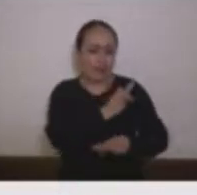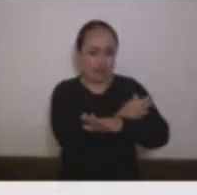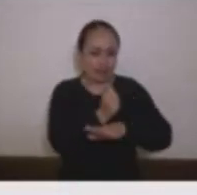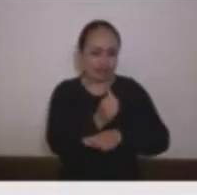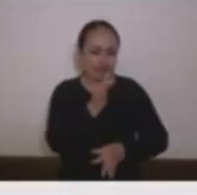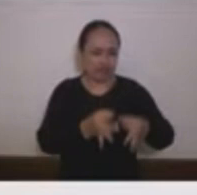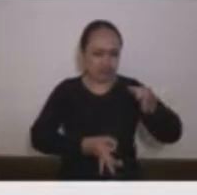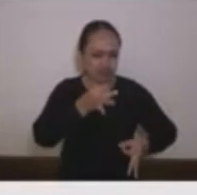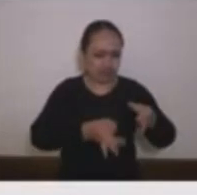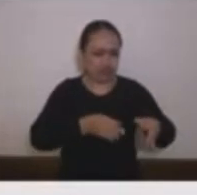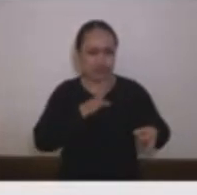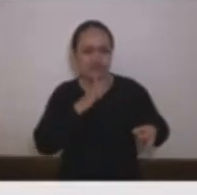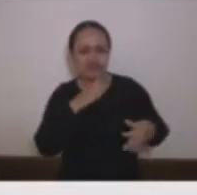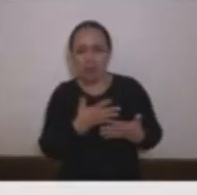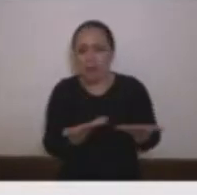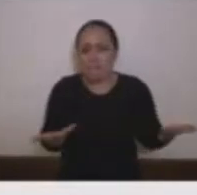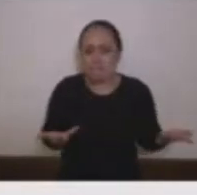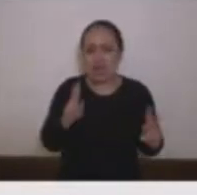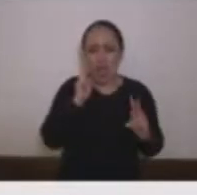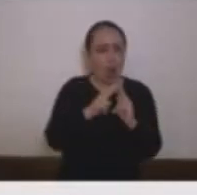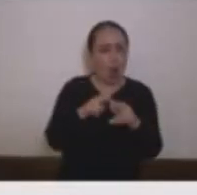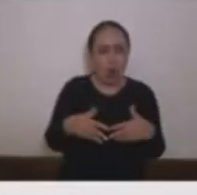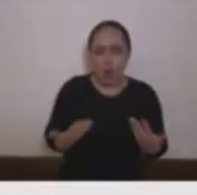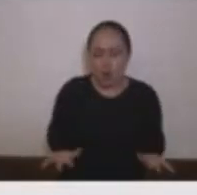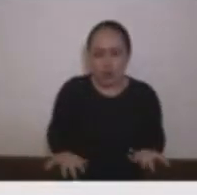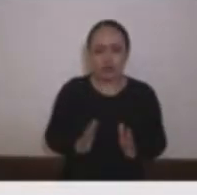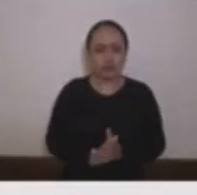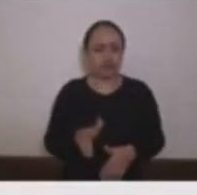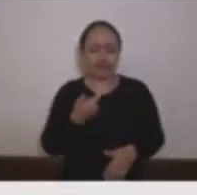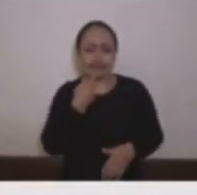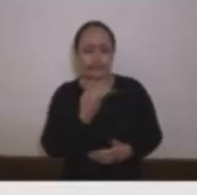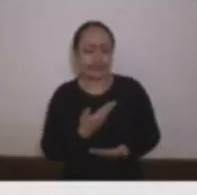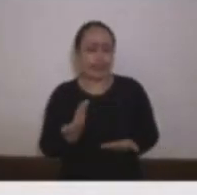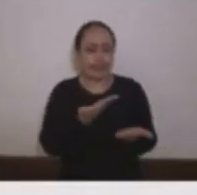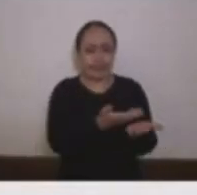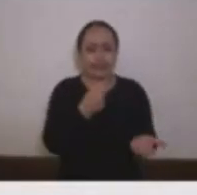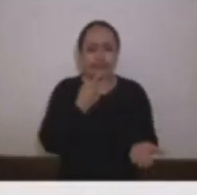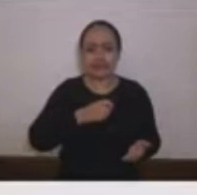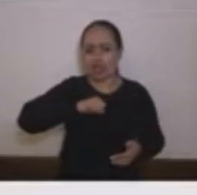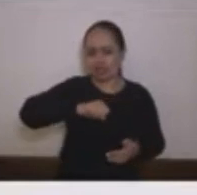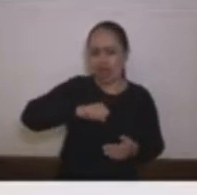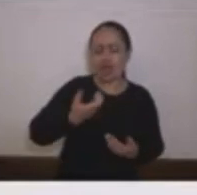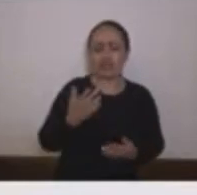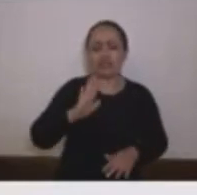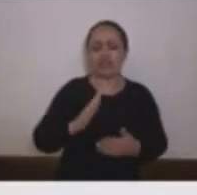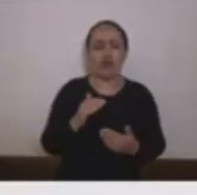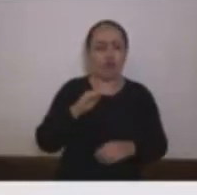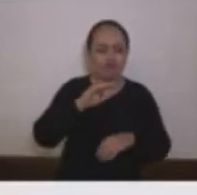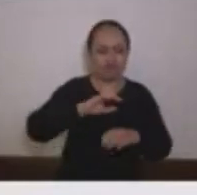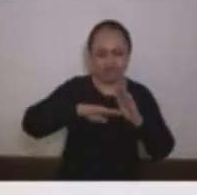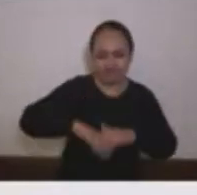desconocidos que no es posible identificar aduciendo que se les han vulnerado sus derechos fundamentales a la igualdad a la participación política